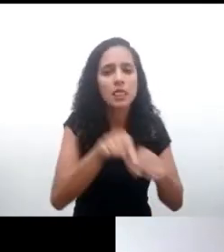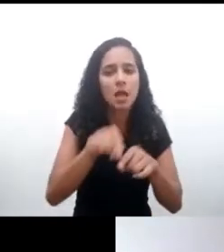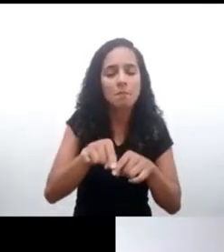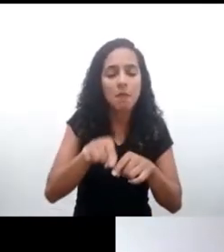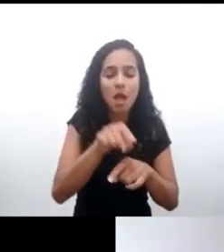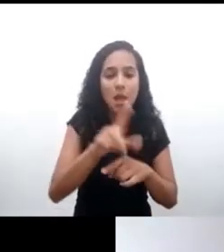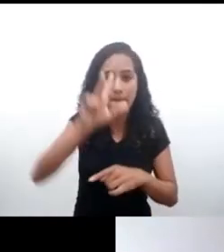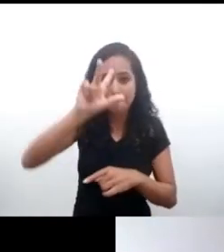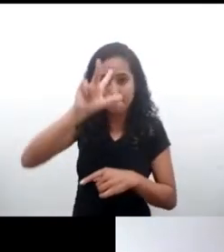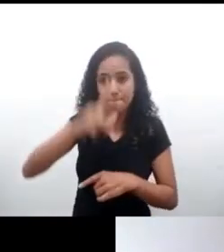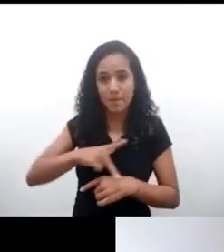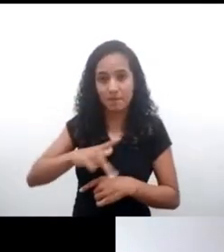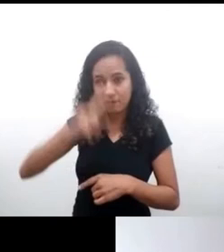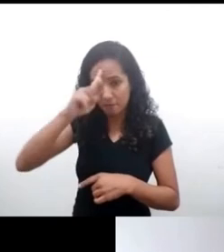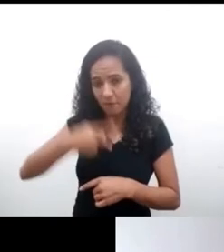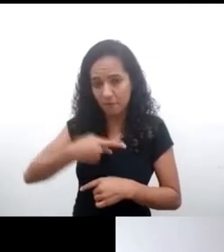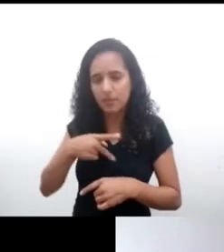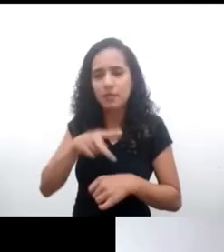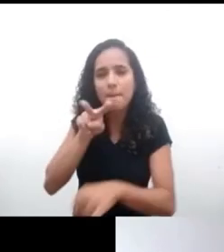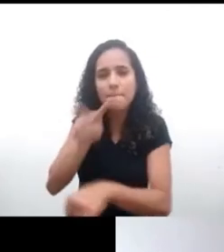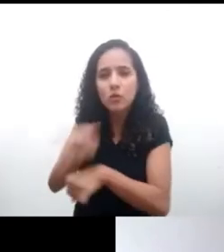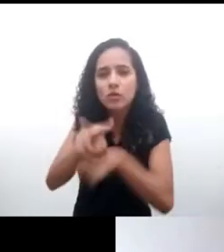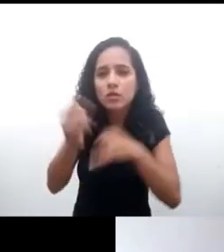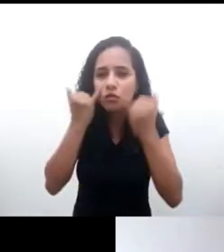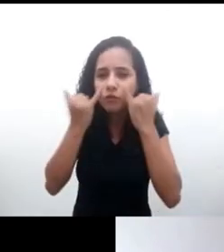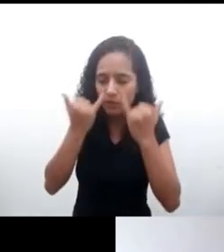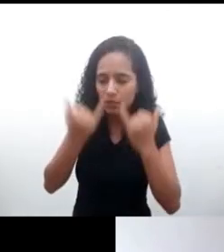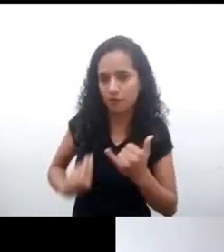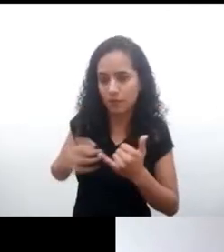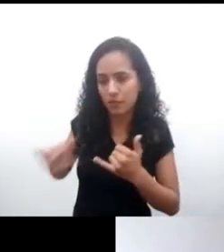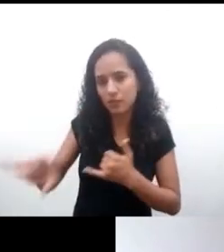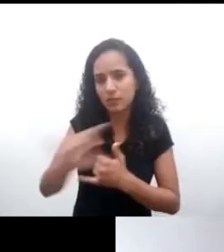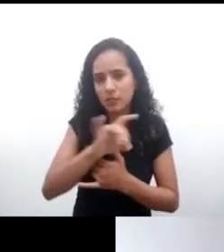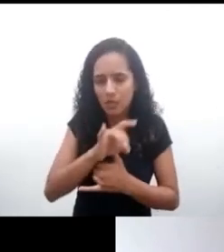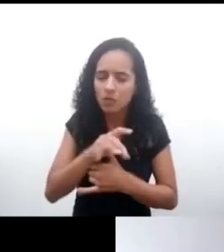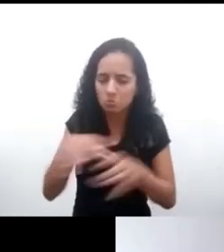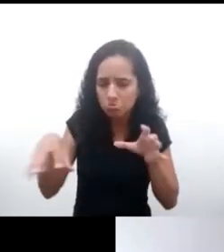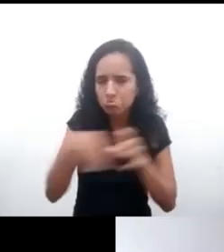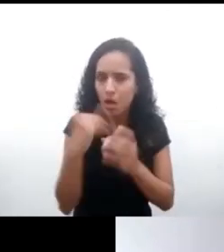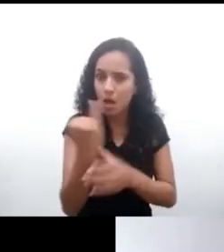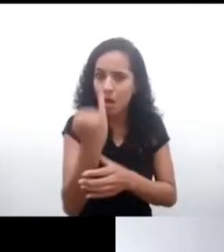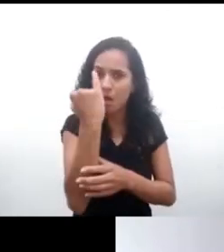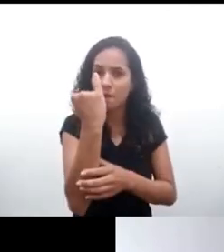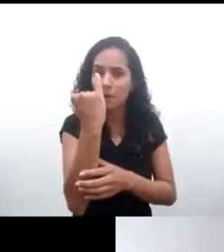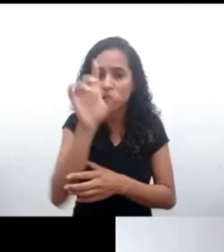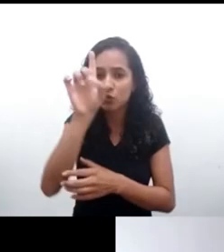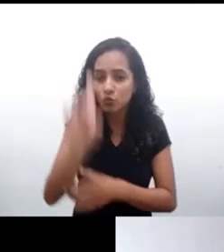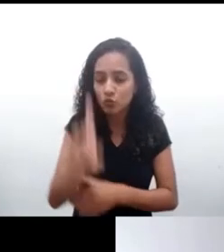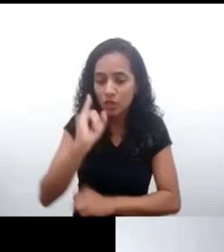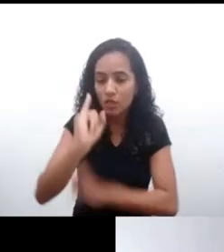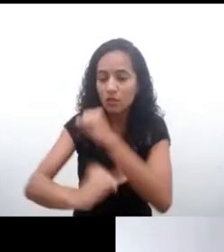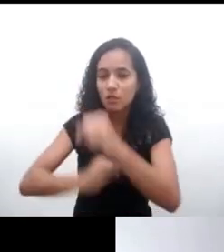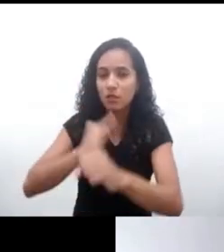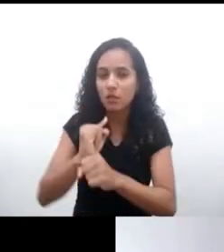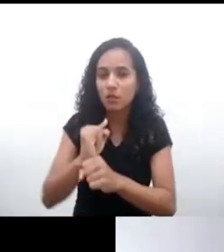limitación o injerencia al derecho a la privacidad solo estará permitida cuando no sea arbitraria o elegante. Proponen esta sección, así como en otras,